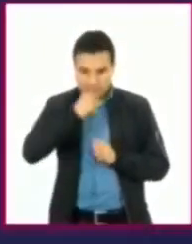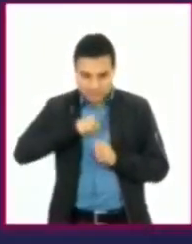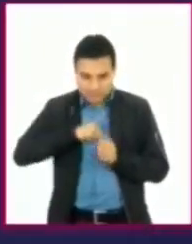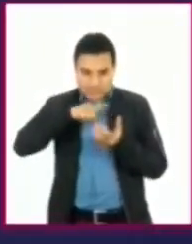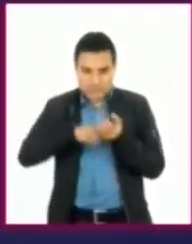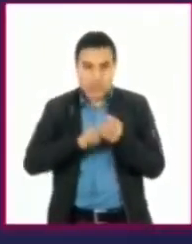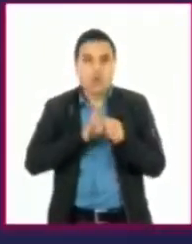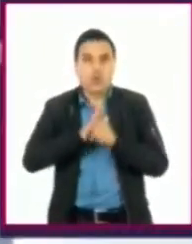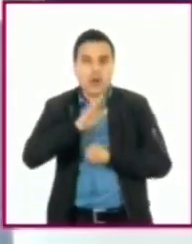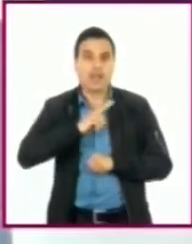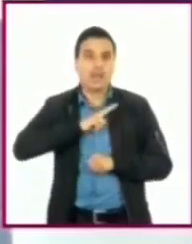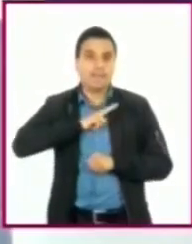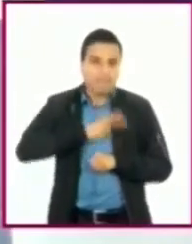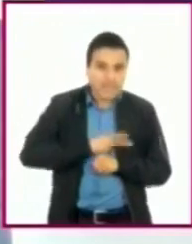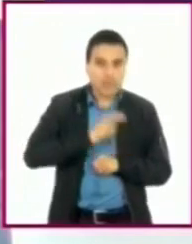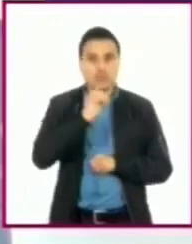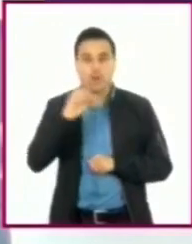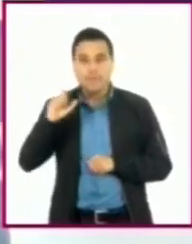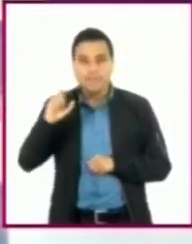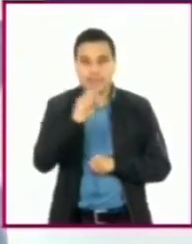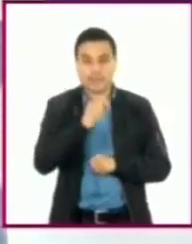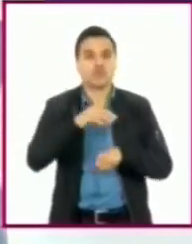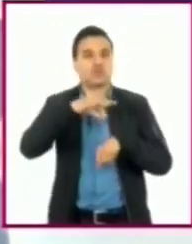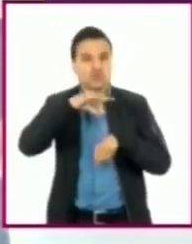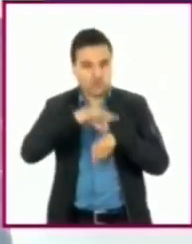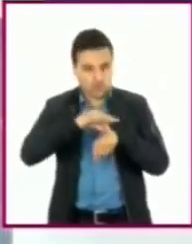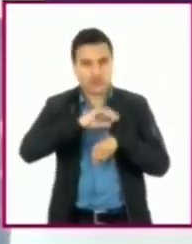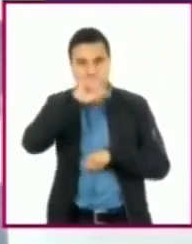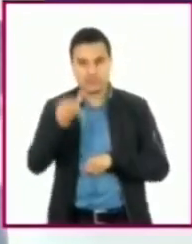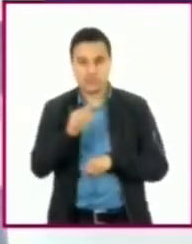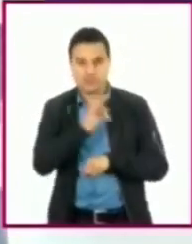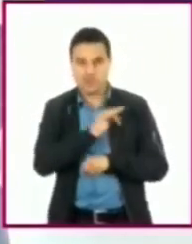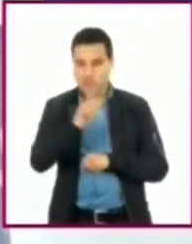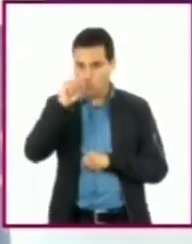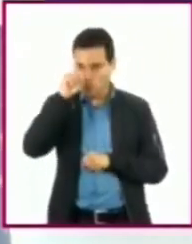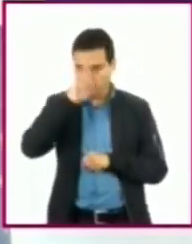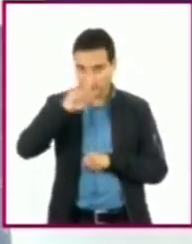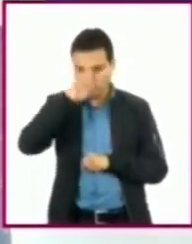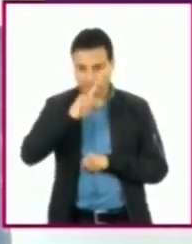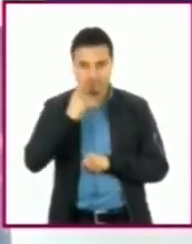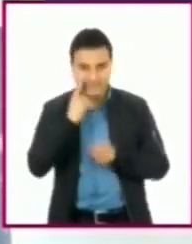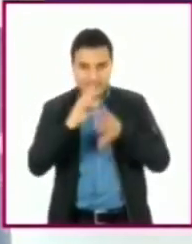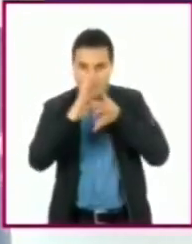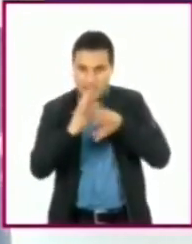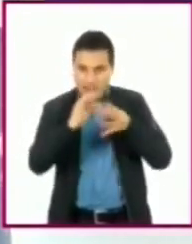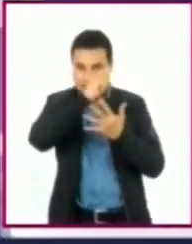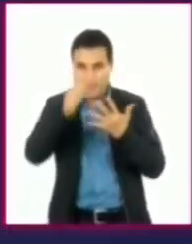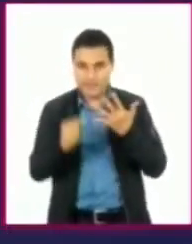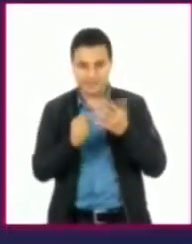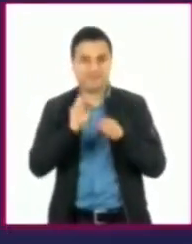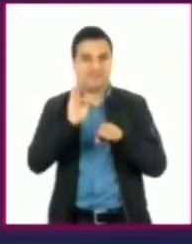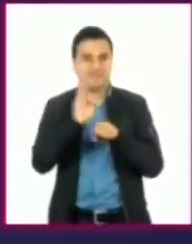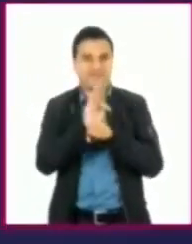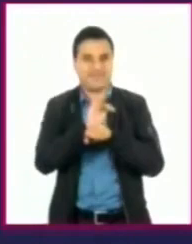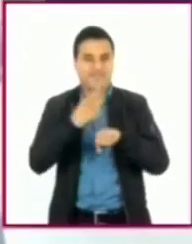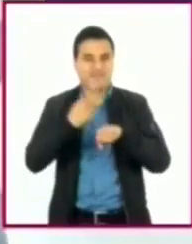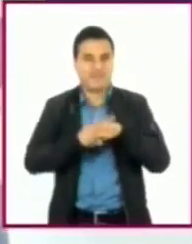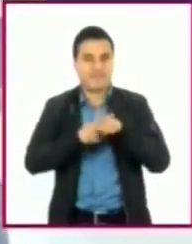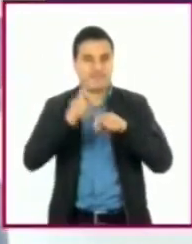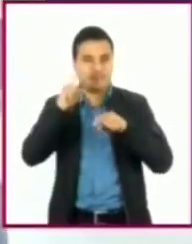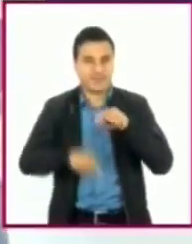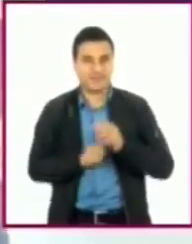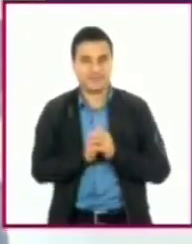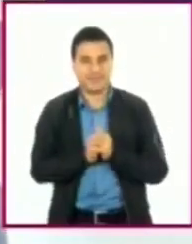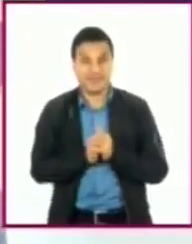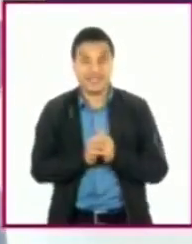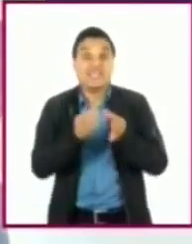provoca. Así, tu médico puede recomendarte un tratamiento efectivo para aliviar tu enfermedad o tratar tus síntomas. Por